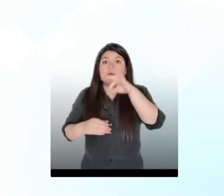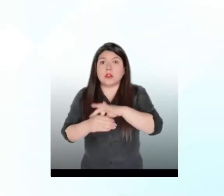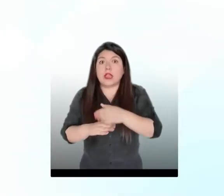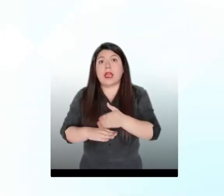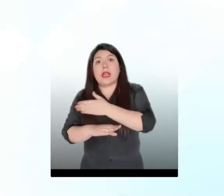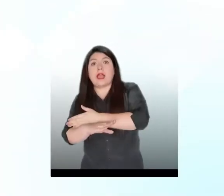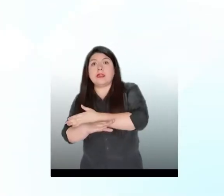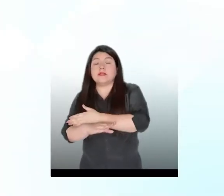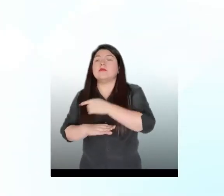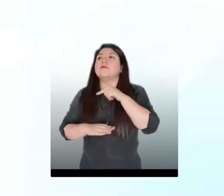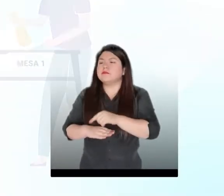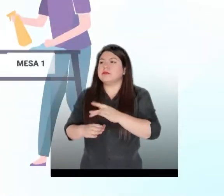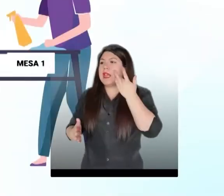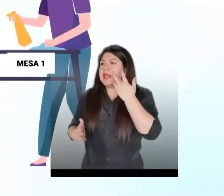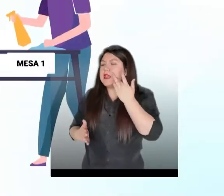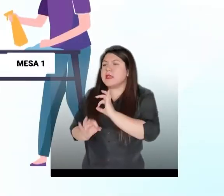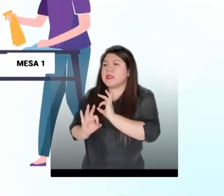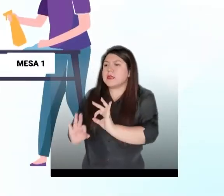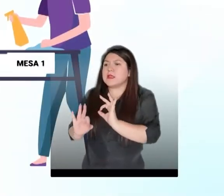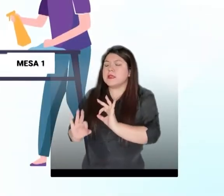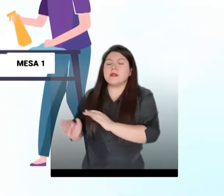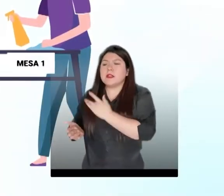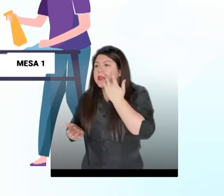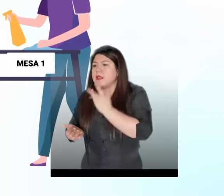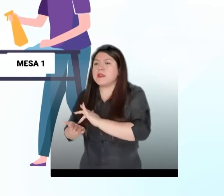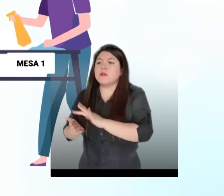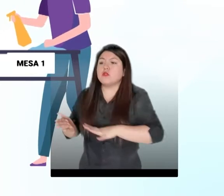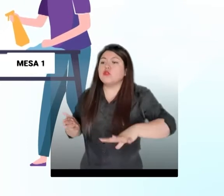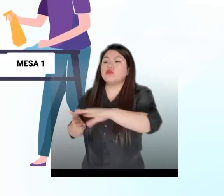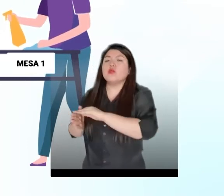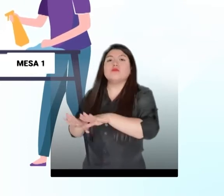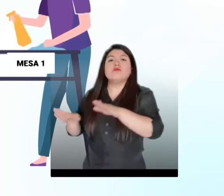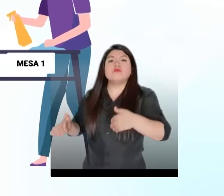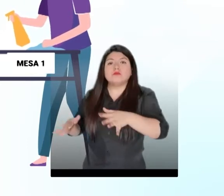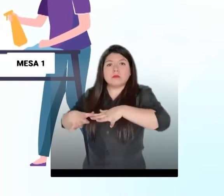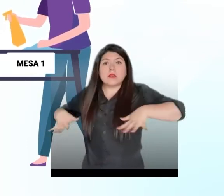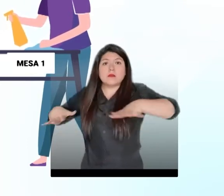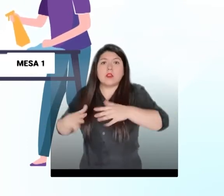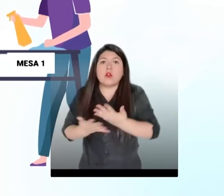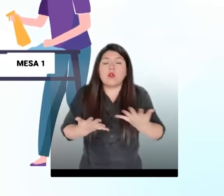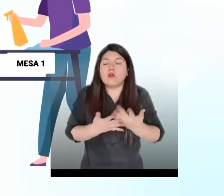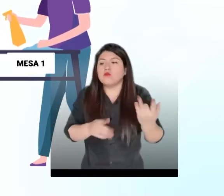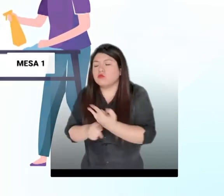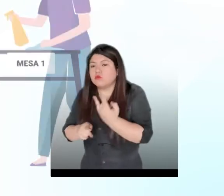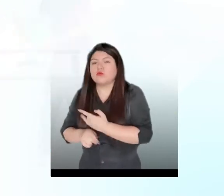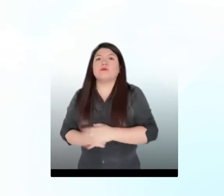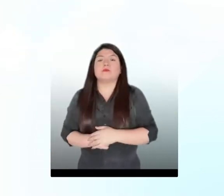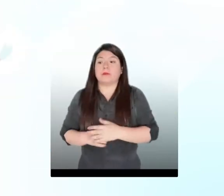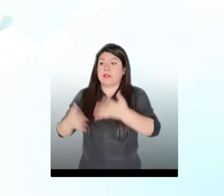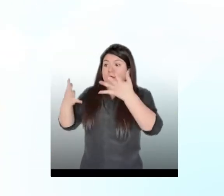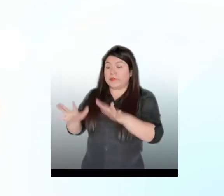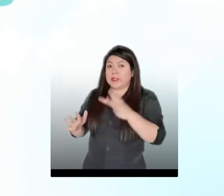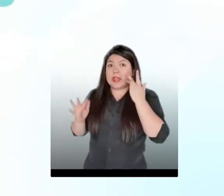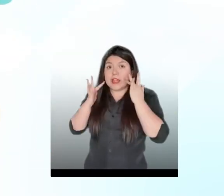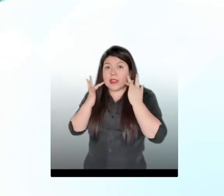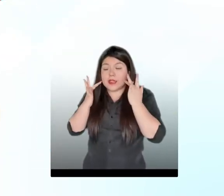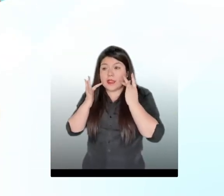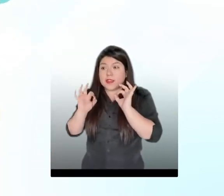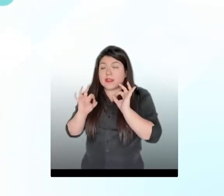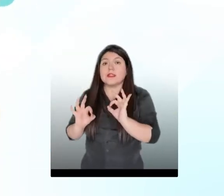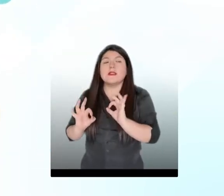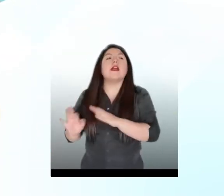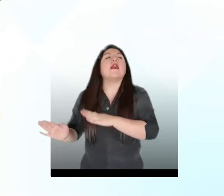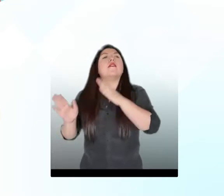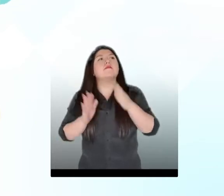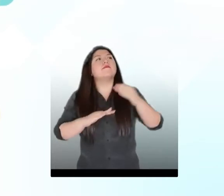de iniciar la jornada electoral, se desinfectará el interior del puesto de votación, así como el mobiliario. Seguido a esto, se permitirá